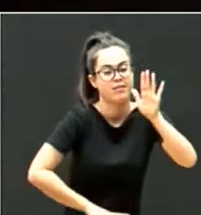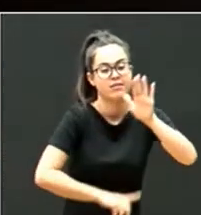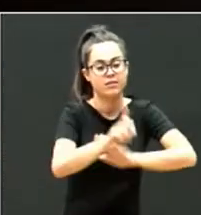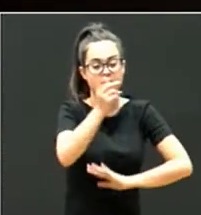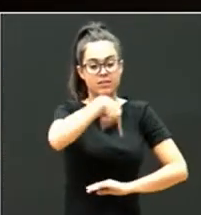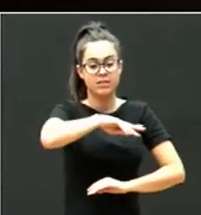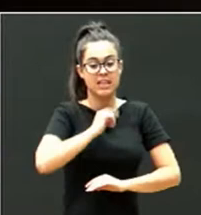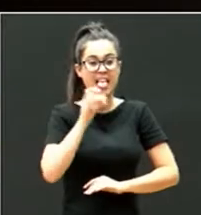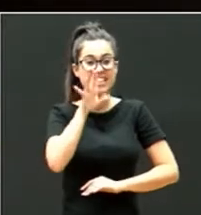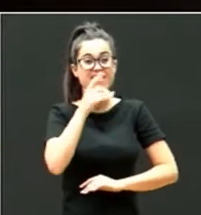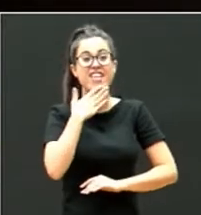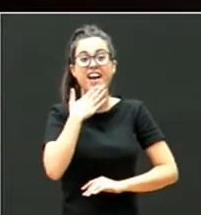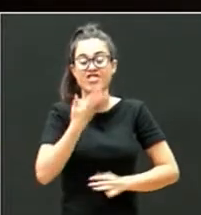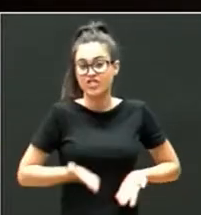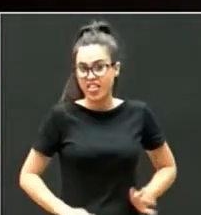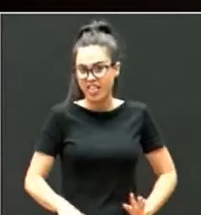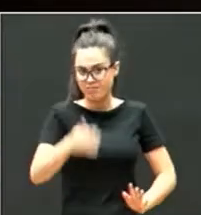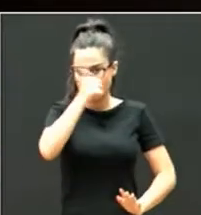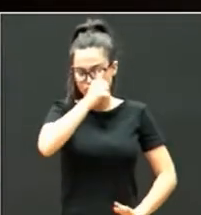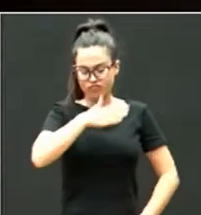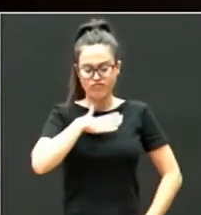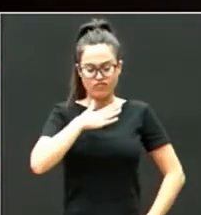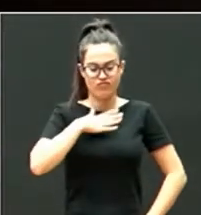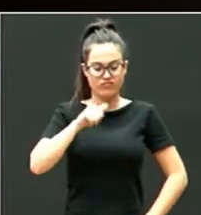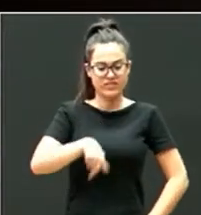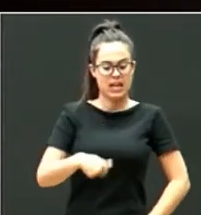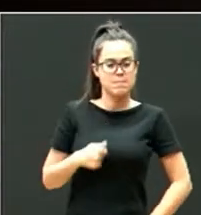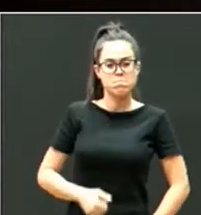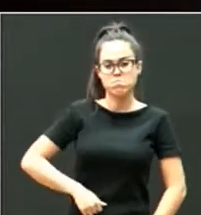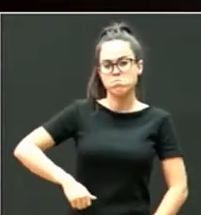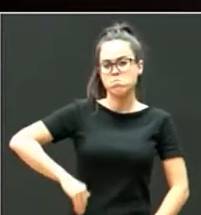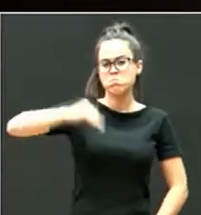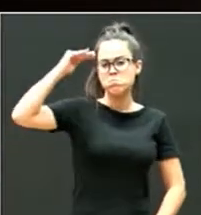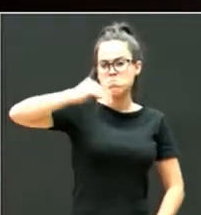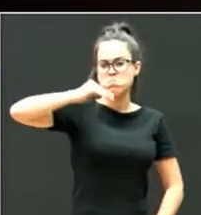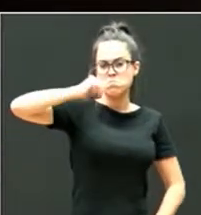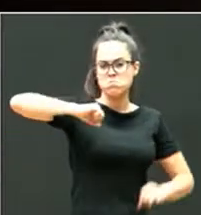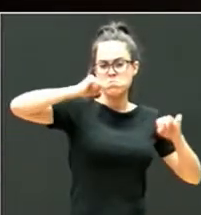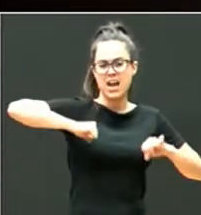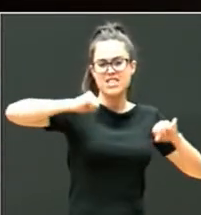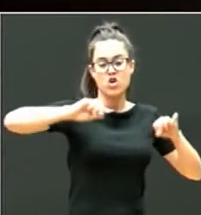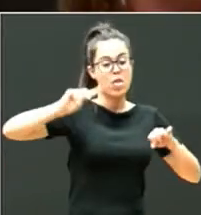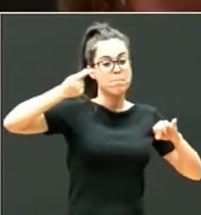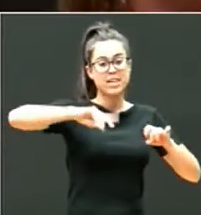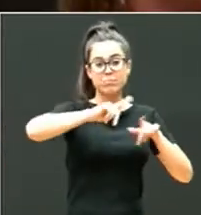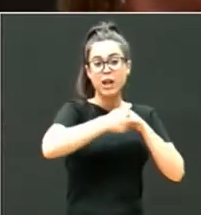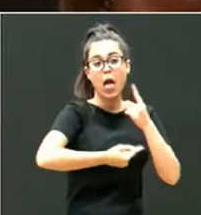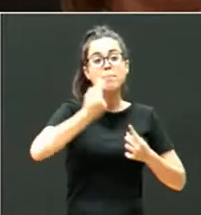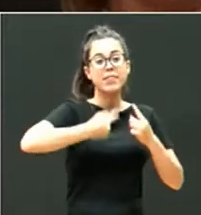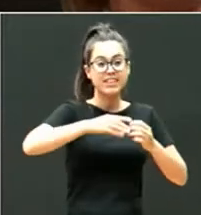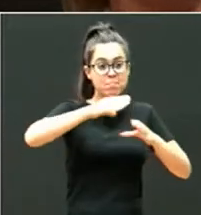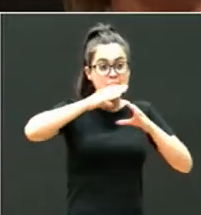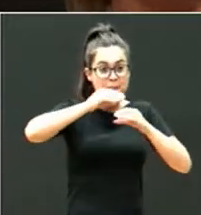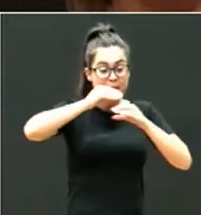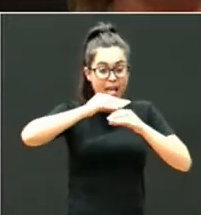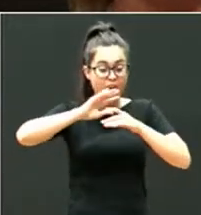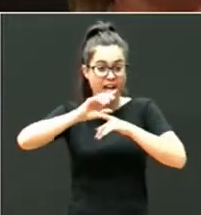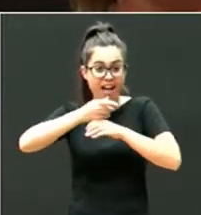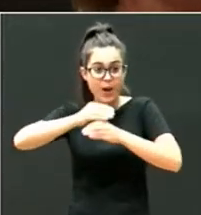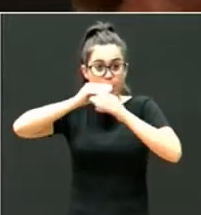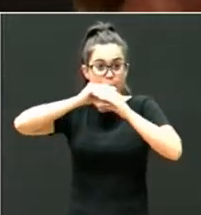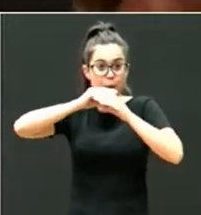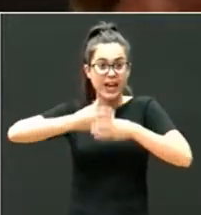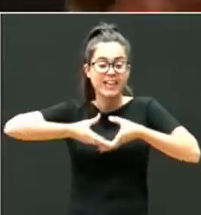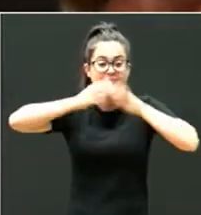machote, que ni se imagináis, es el más mayor del mundo, y hay días que desayuna biberón. Y él tiene además la